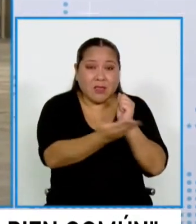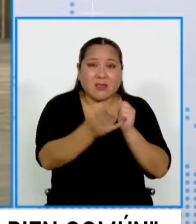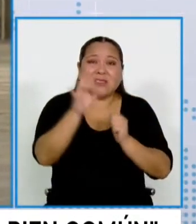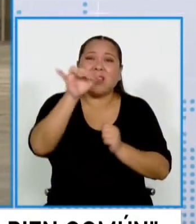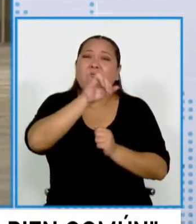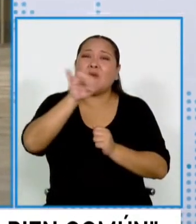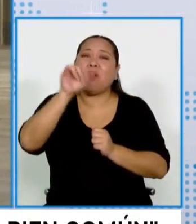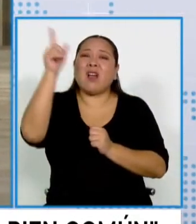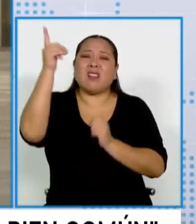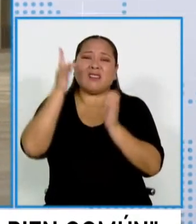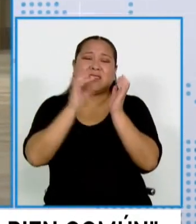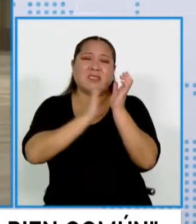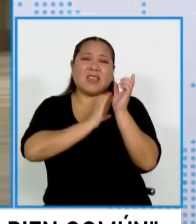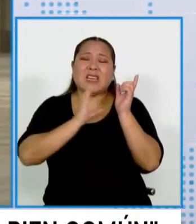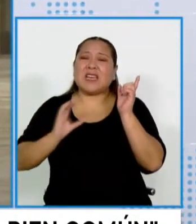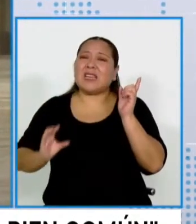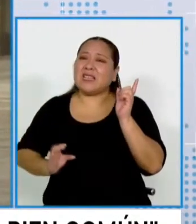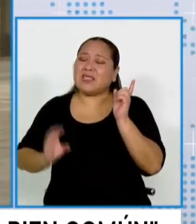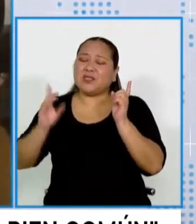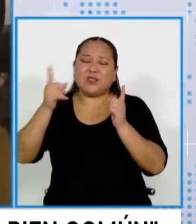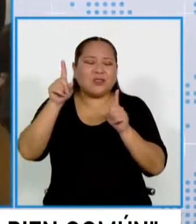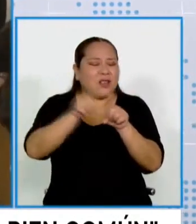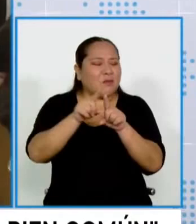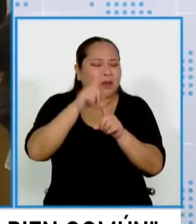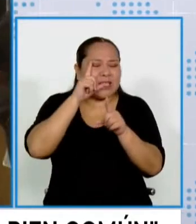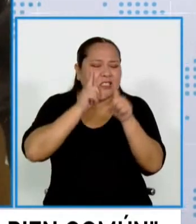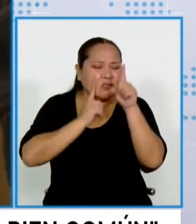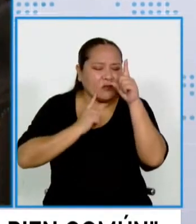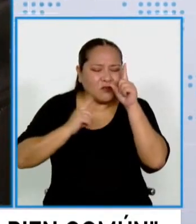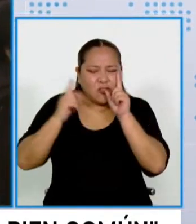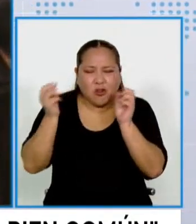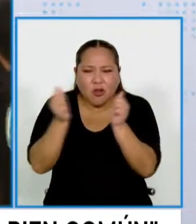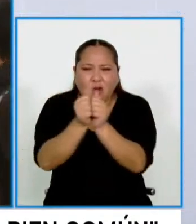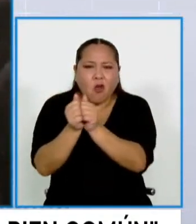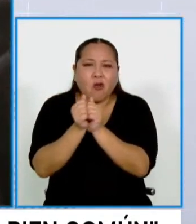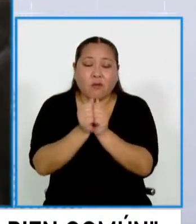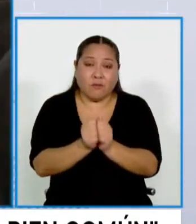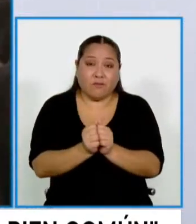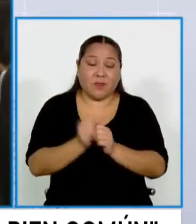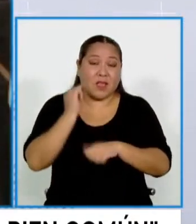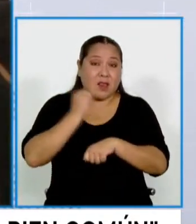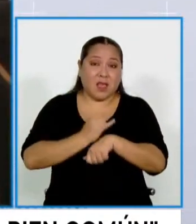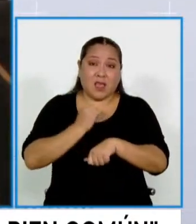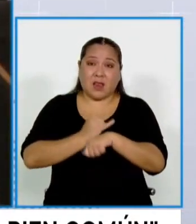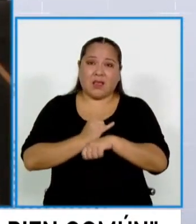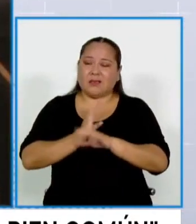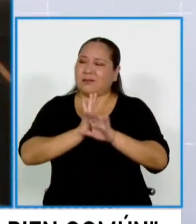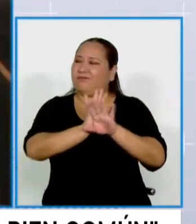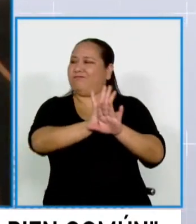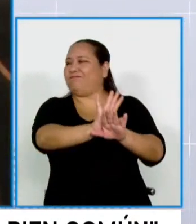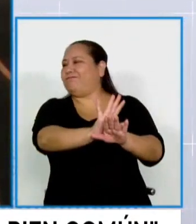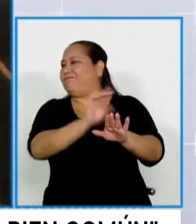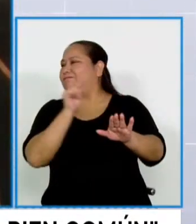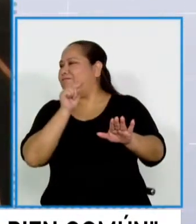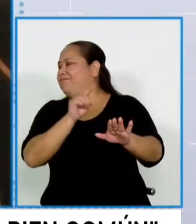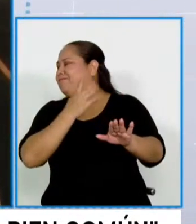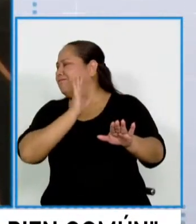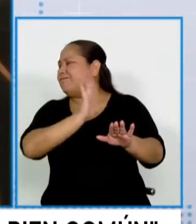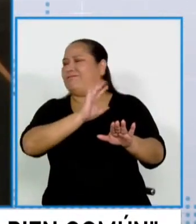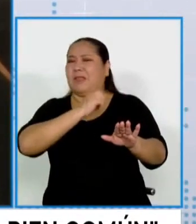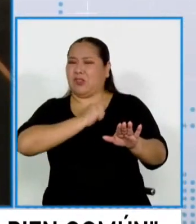Son las lágrimas hoy de Cristo. Y la Iglesia no puede estar ajena a este